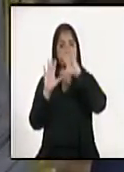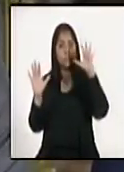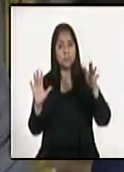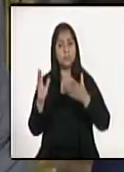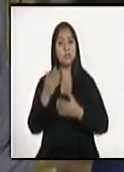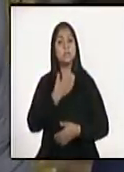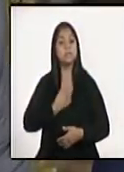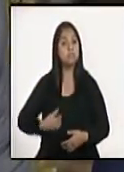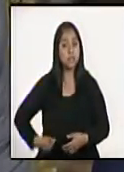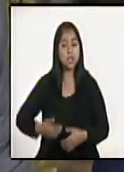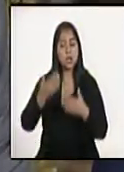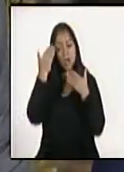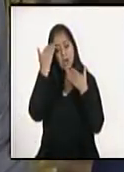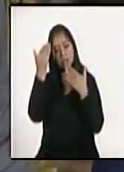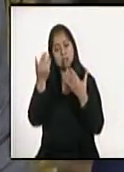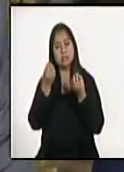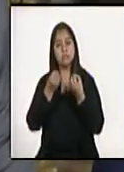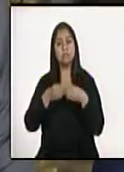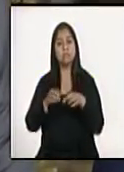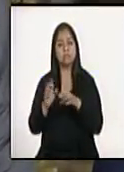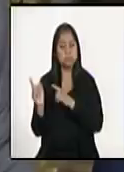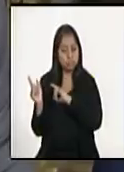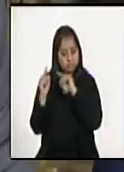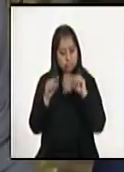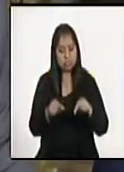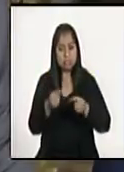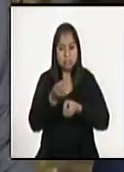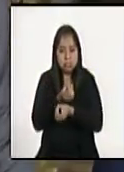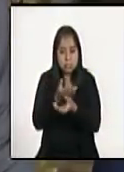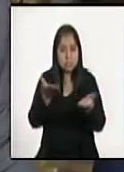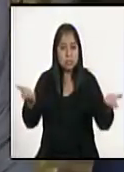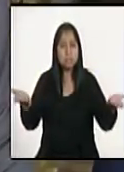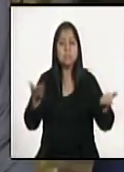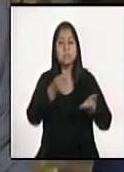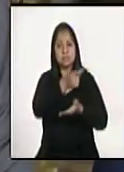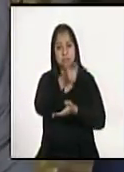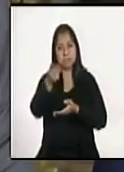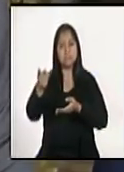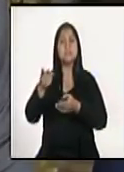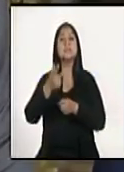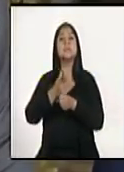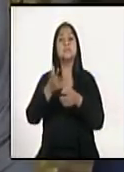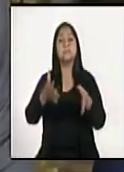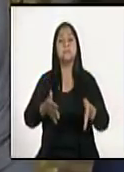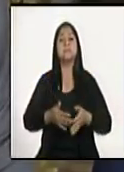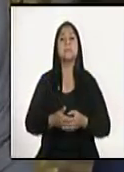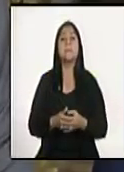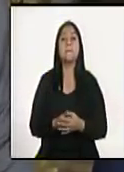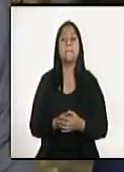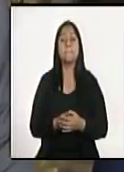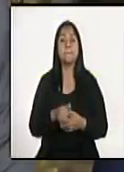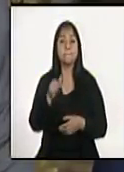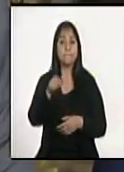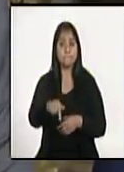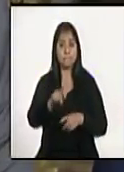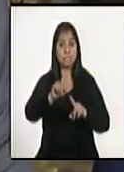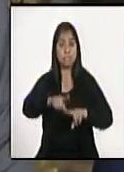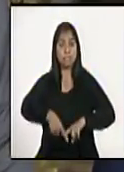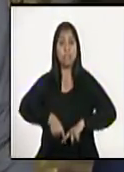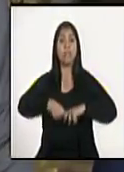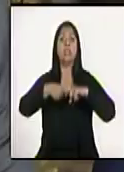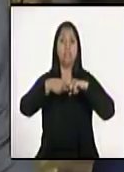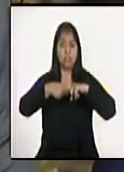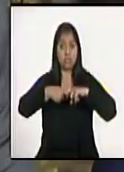Muchas gracias por la oportunidad que nos da de poder dirigirnos al pueblo de Guatemala, que está pendiente